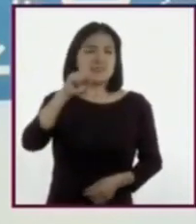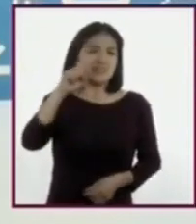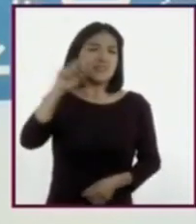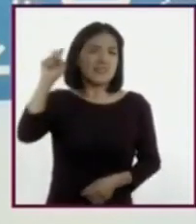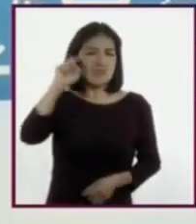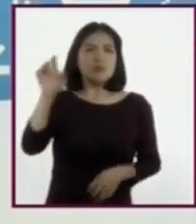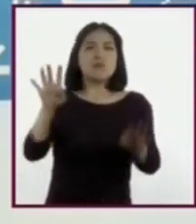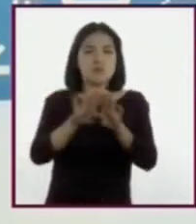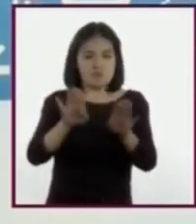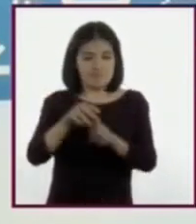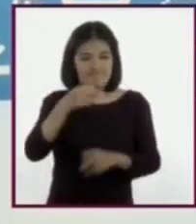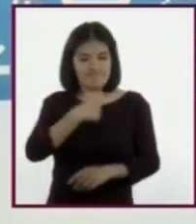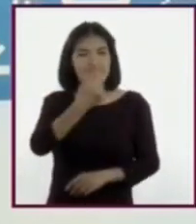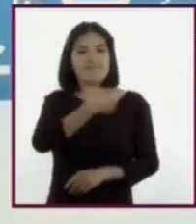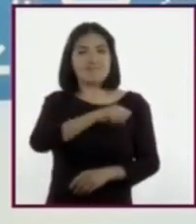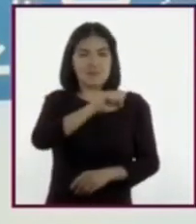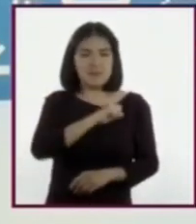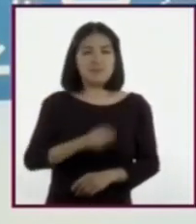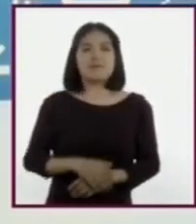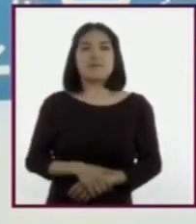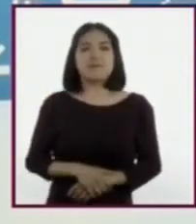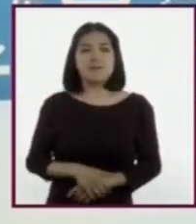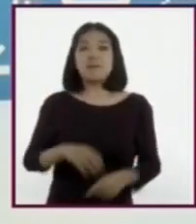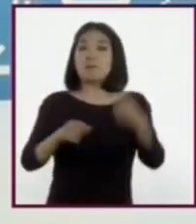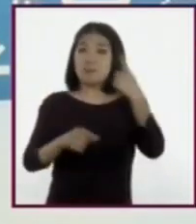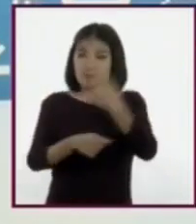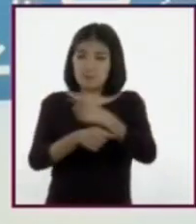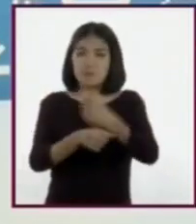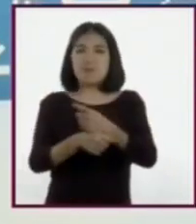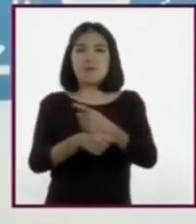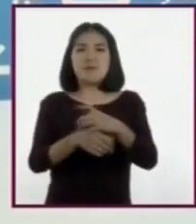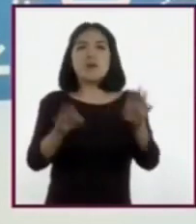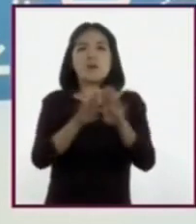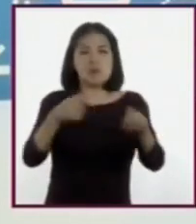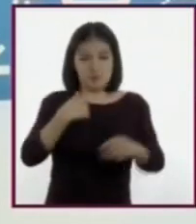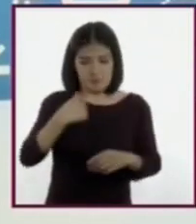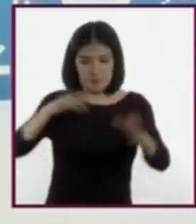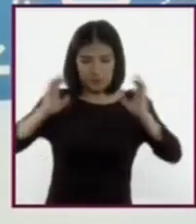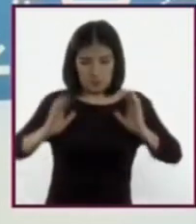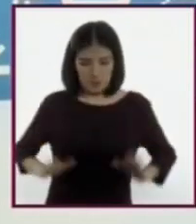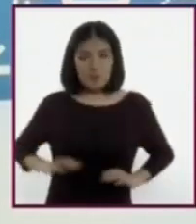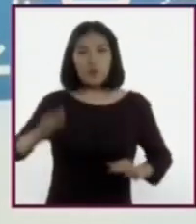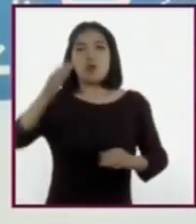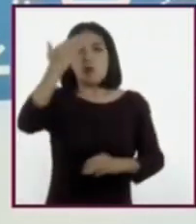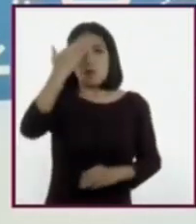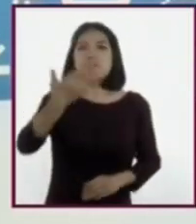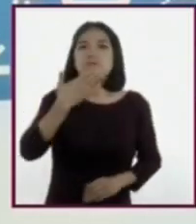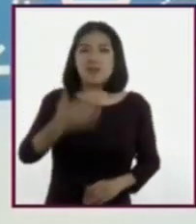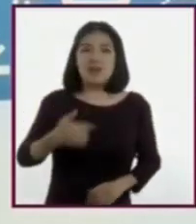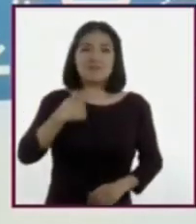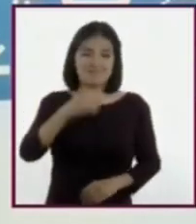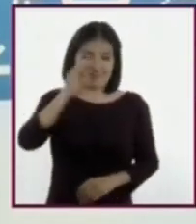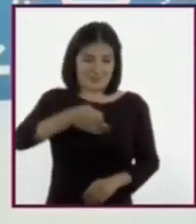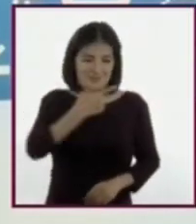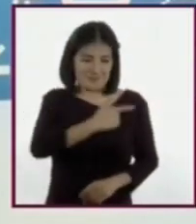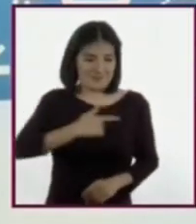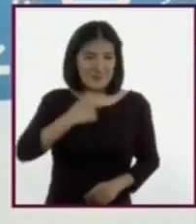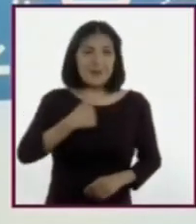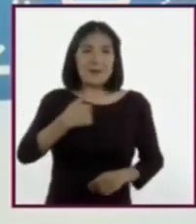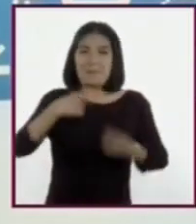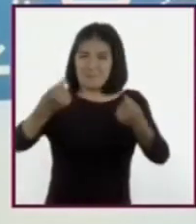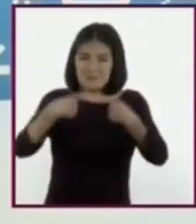de sexualidad. Es decir, uno, conocer nuestro cuerpo, aceptarse y gustarse como uno es.